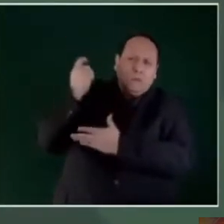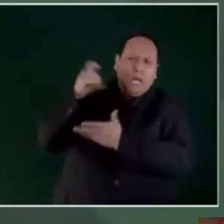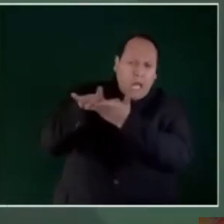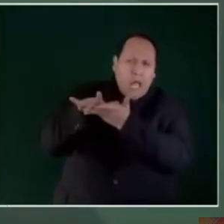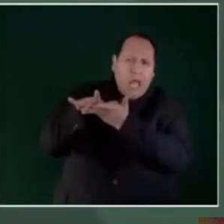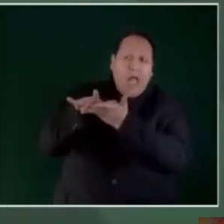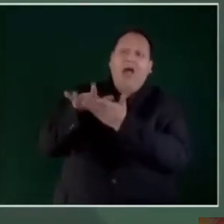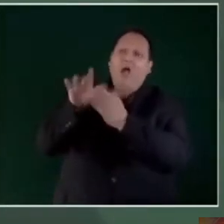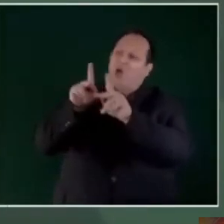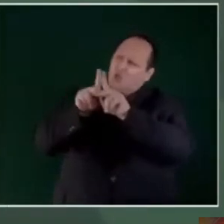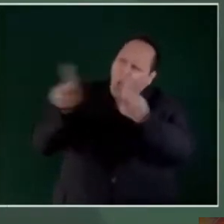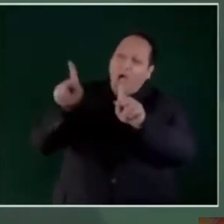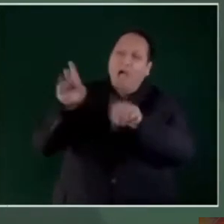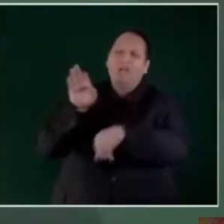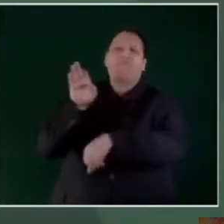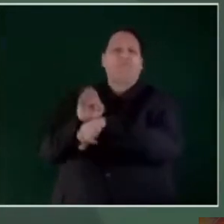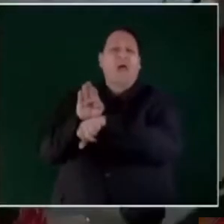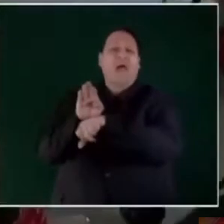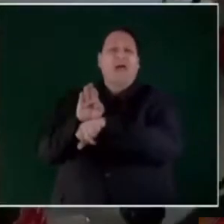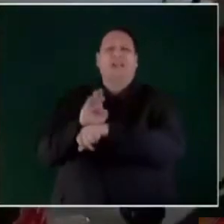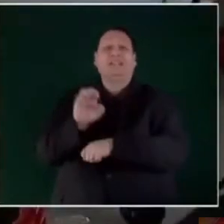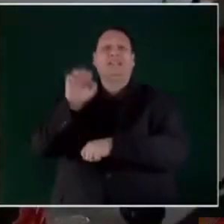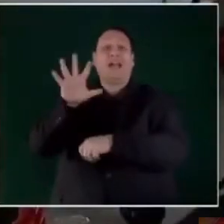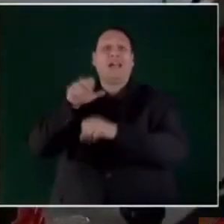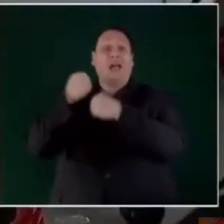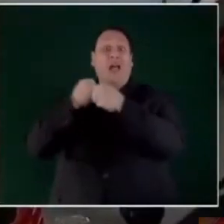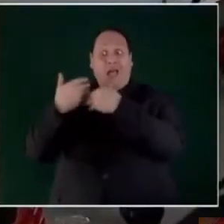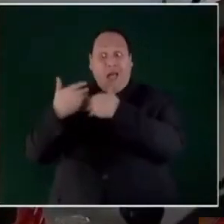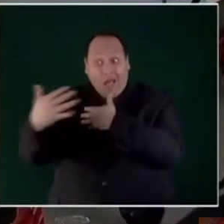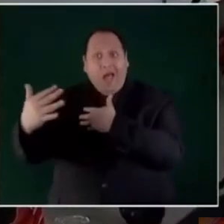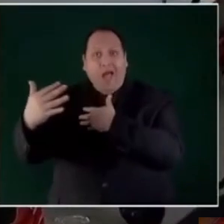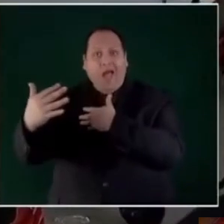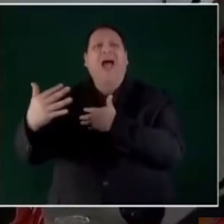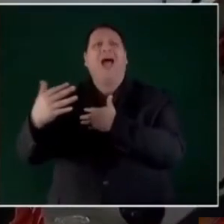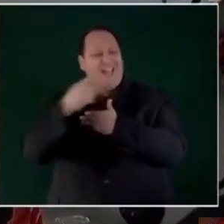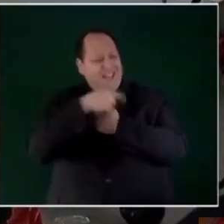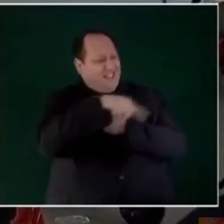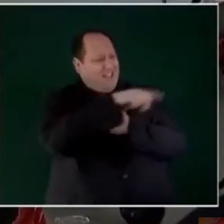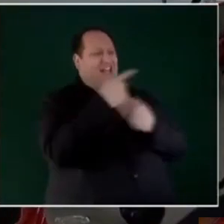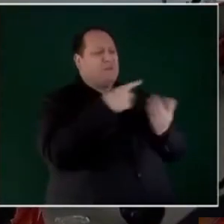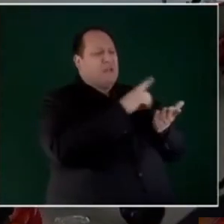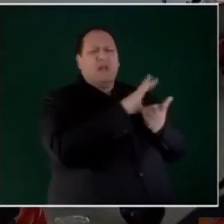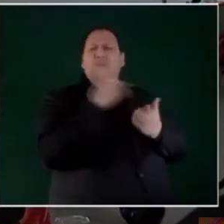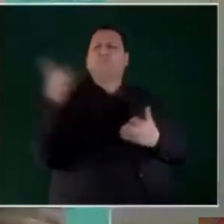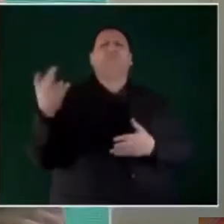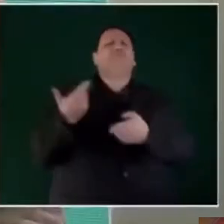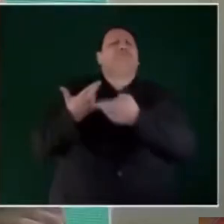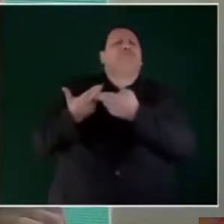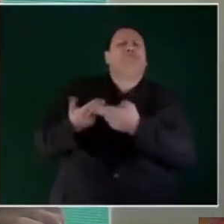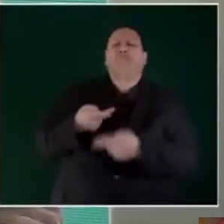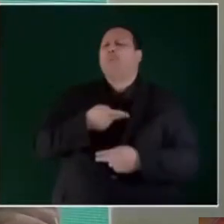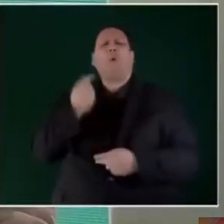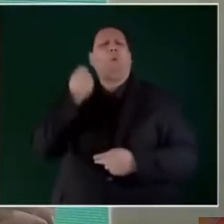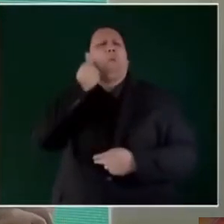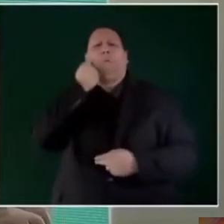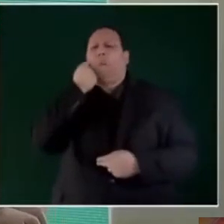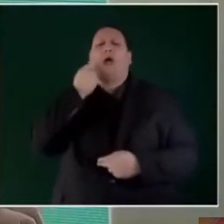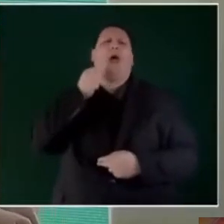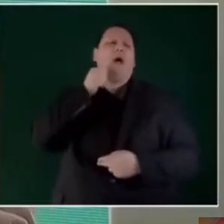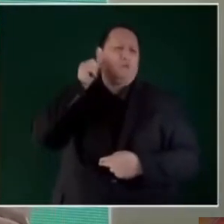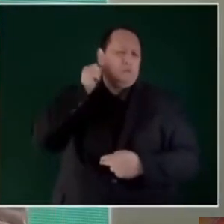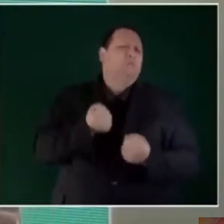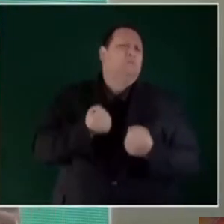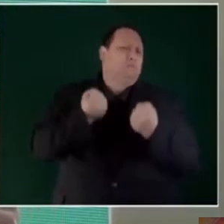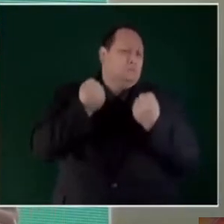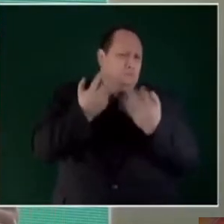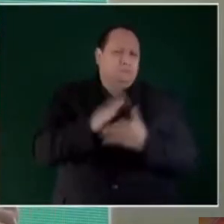para todos después de 65 años. Para ricos, pobres, es, lo dije ayer,